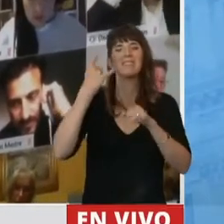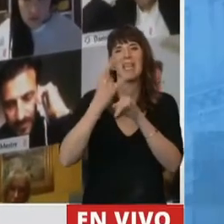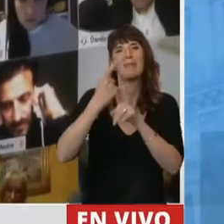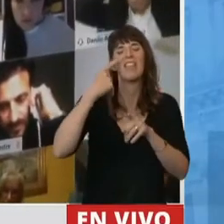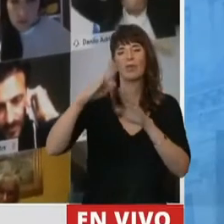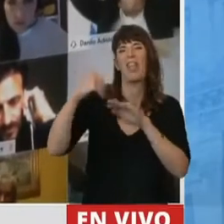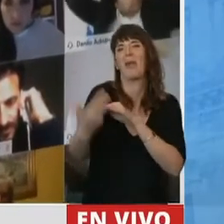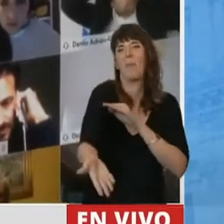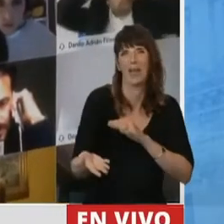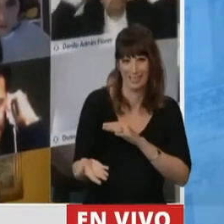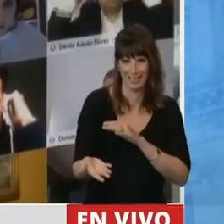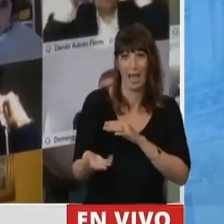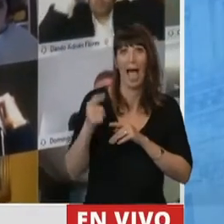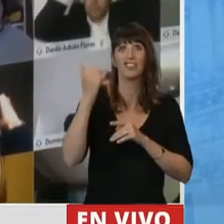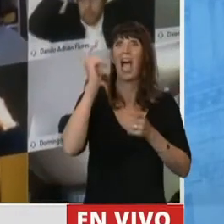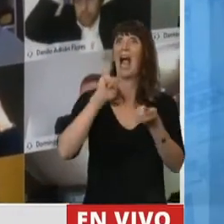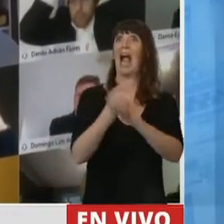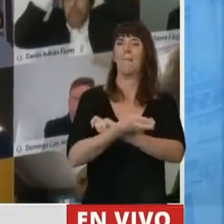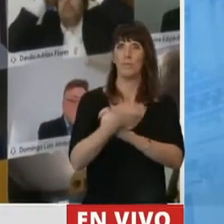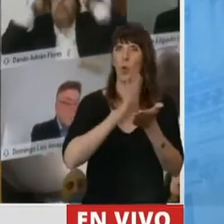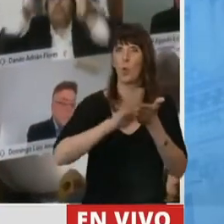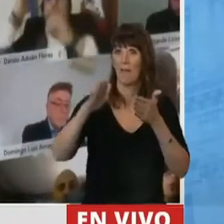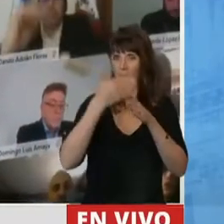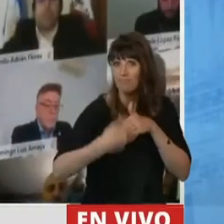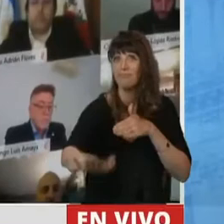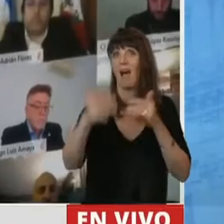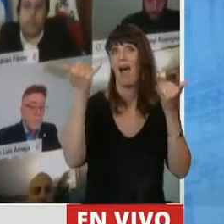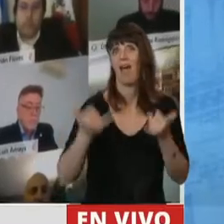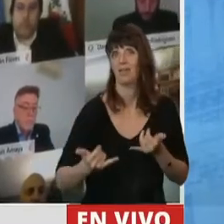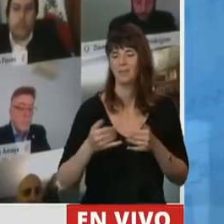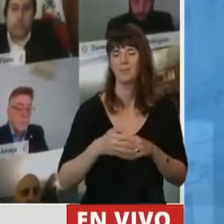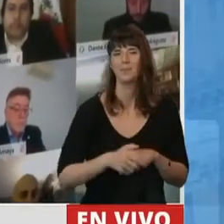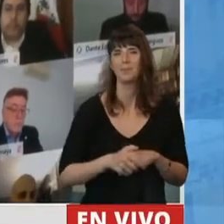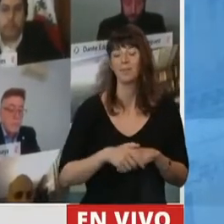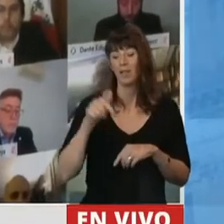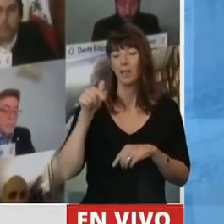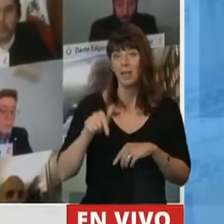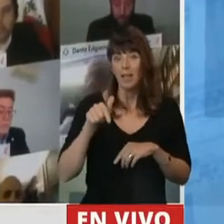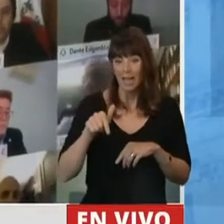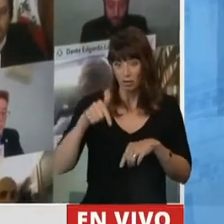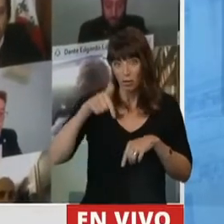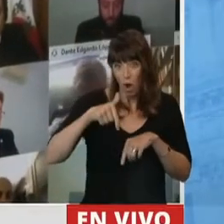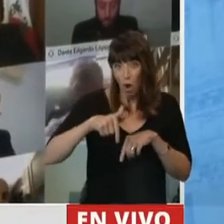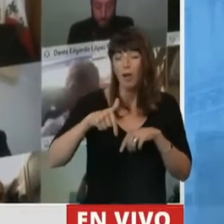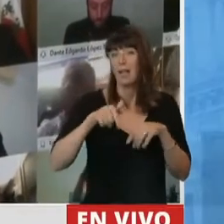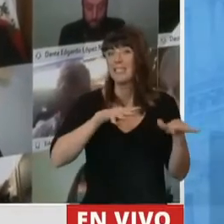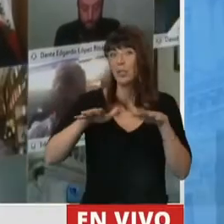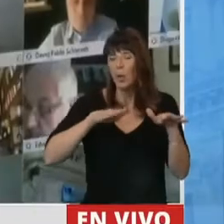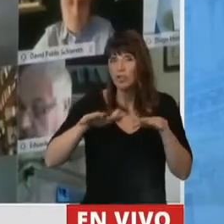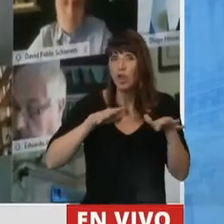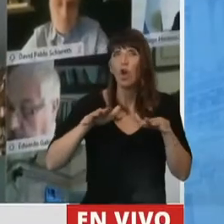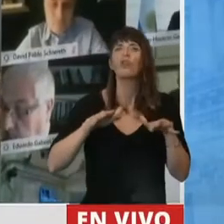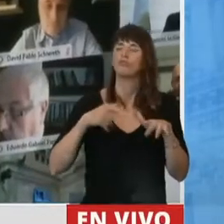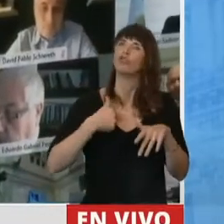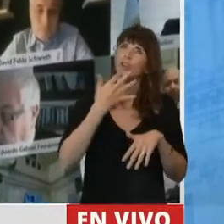cambio de época o hubo un cambio de historia. Ahora, esto que nos está llevando a este momento y a esta discusión, yo entiendo,